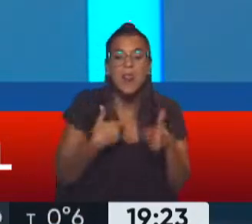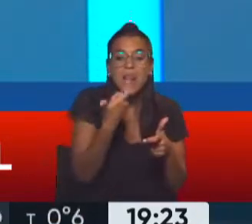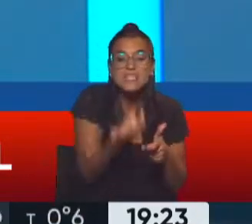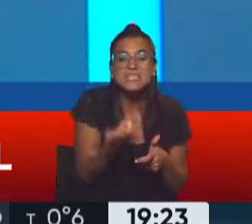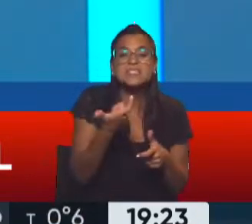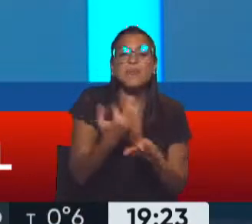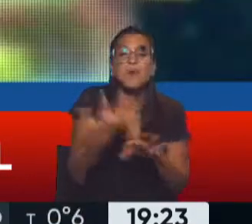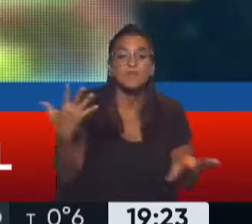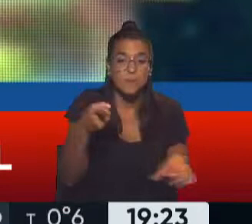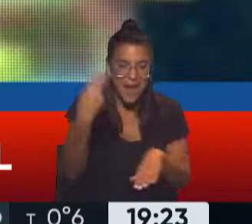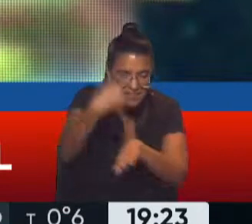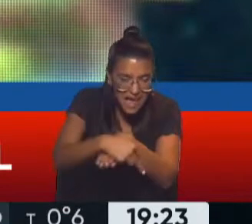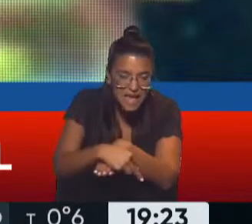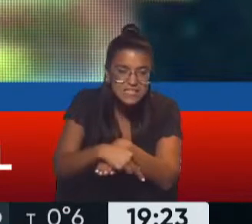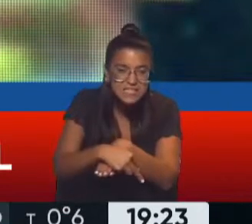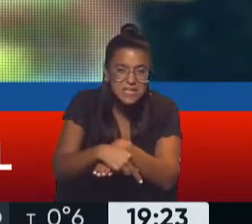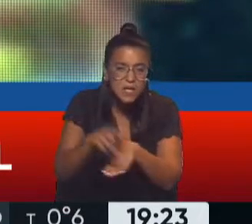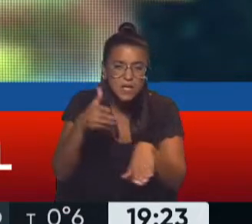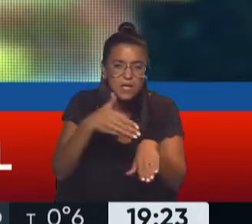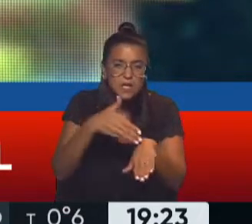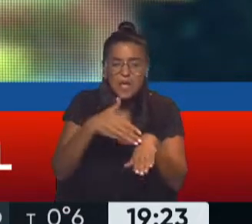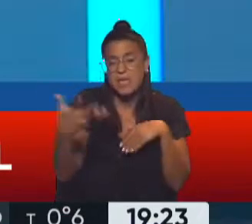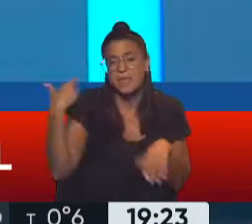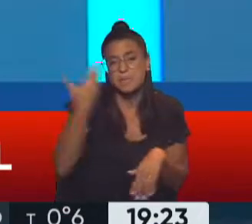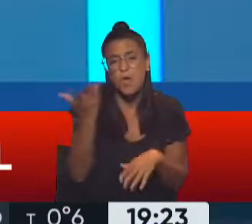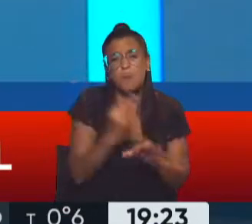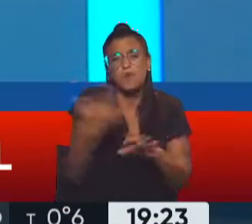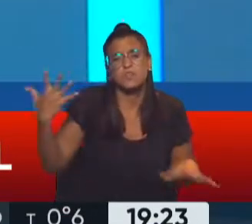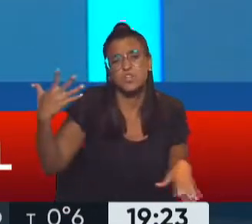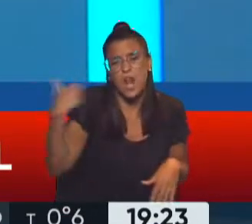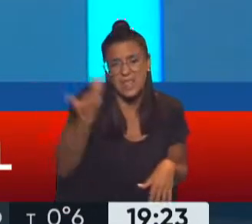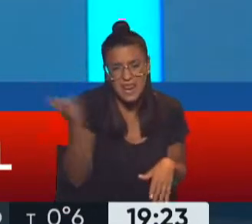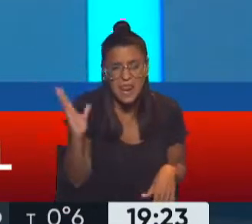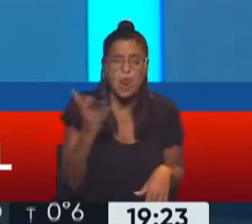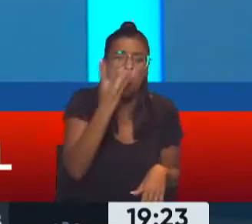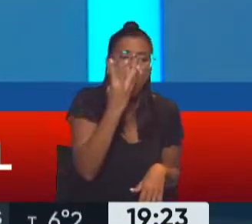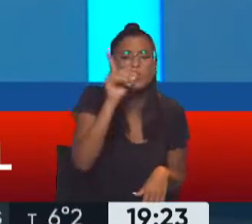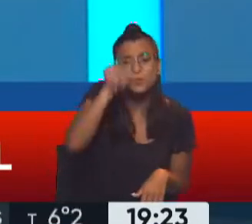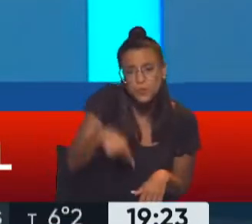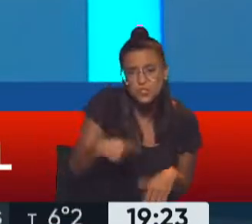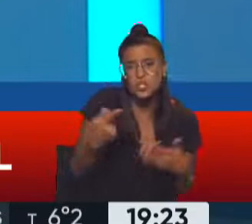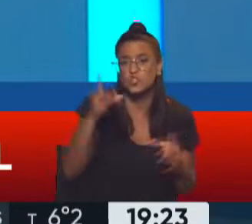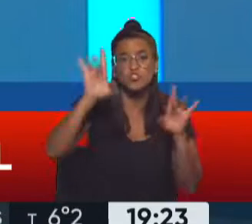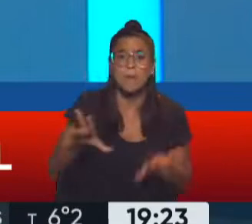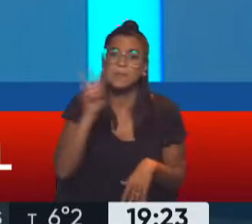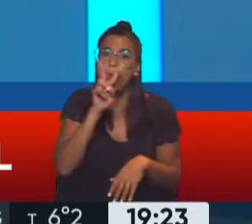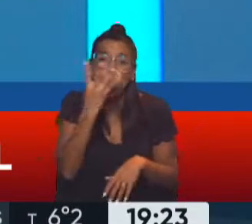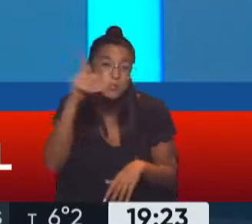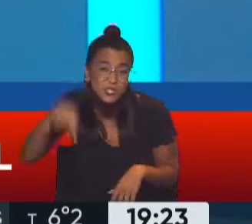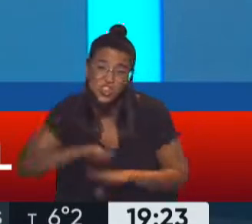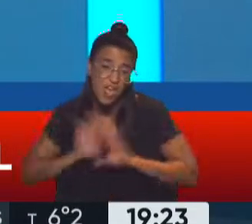2019? ¿Para qué? ¿Para taxis? ¿Para transporte de pasajeros? Licencias profesionales. 4% solamente para mujeres.